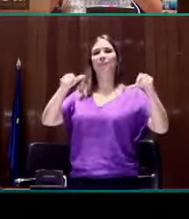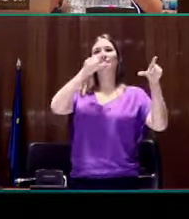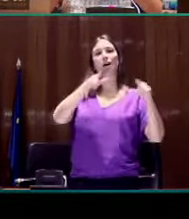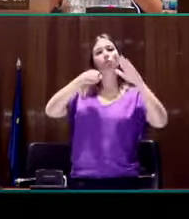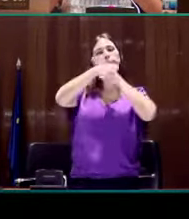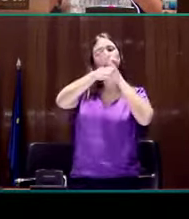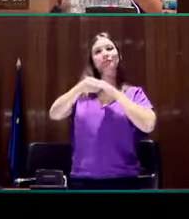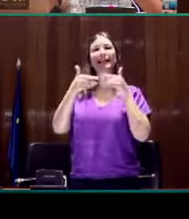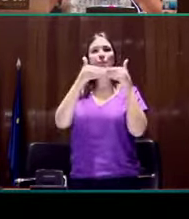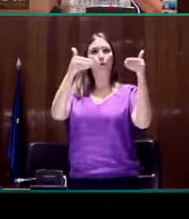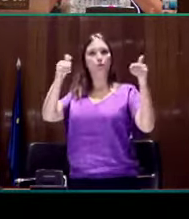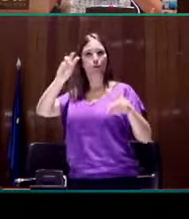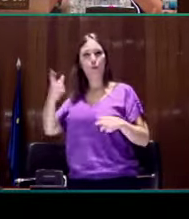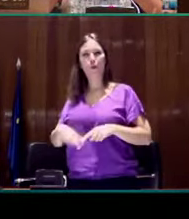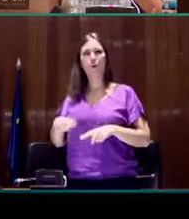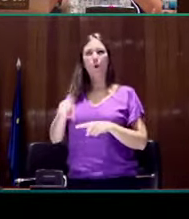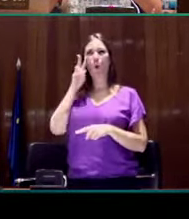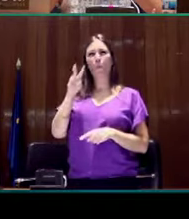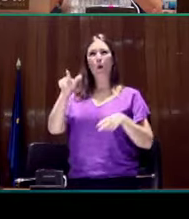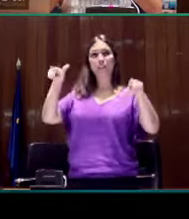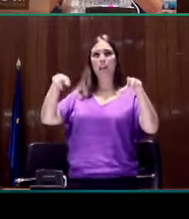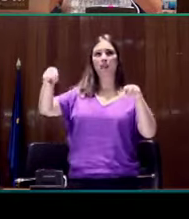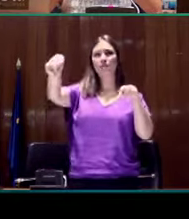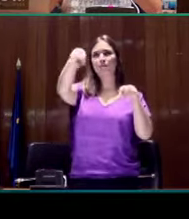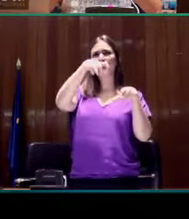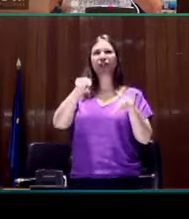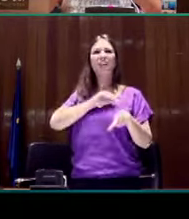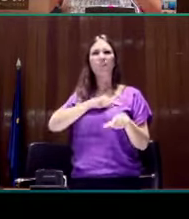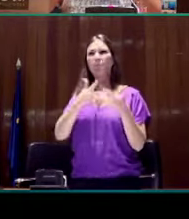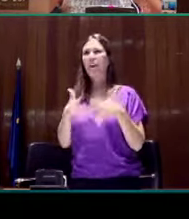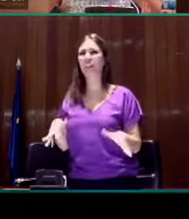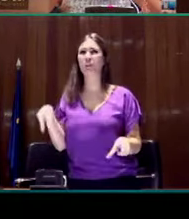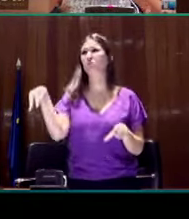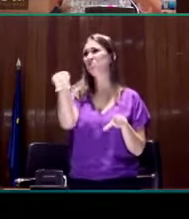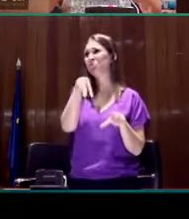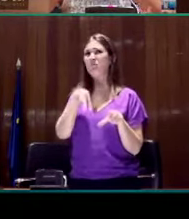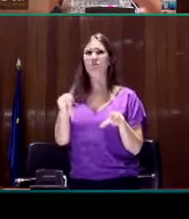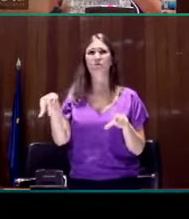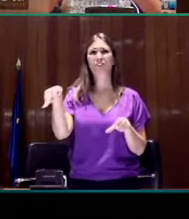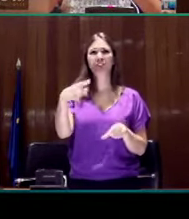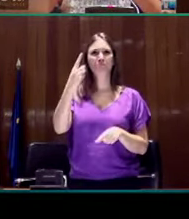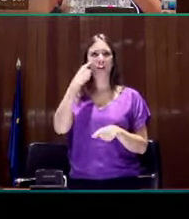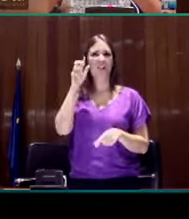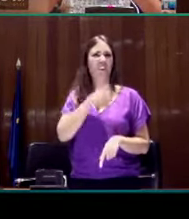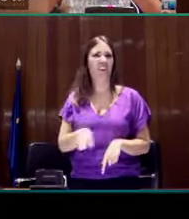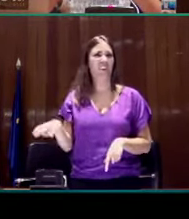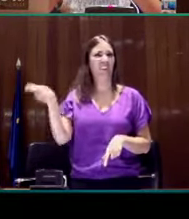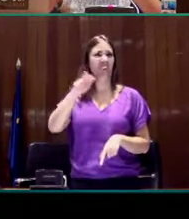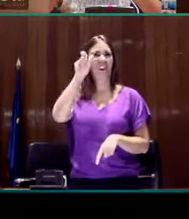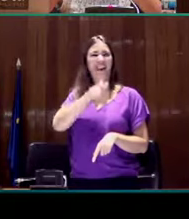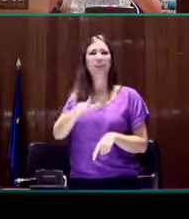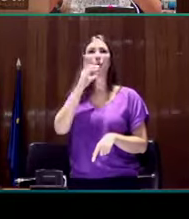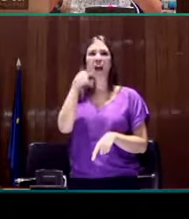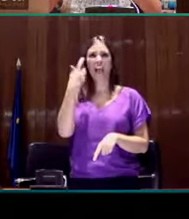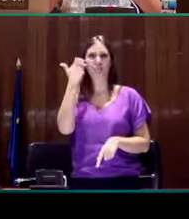las exposiciones veían que deambulaban por las salas como perdidos y una de las características más comunes era el